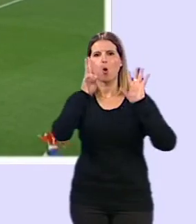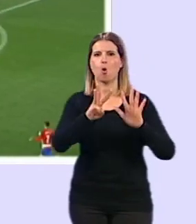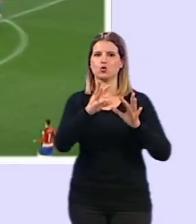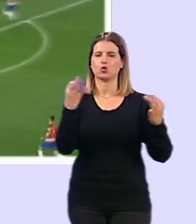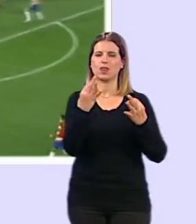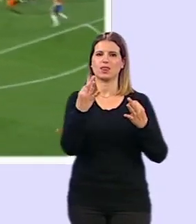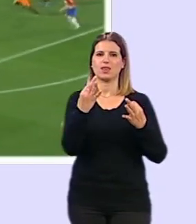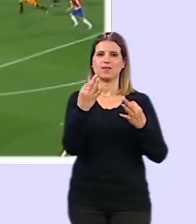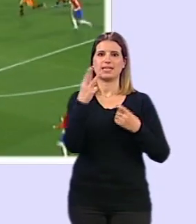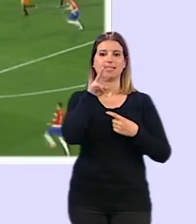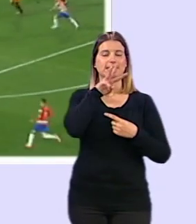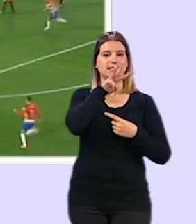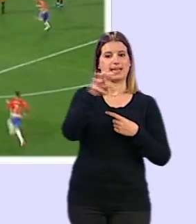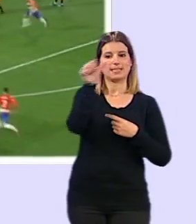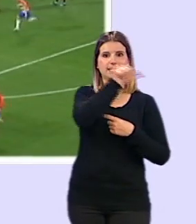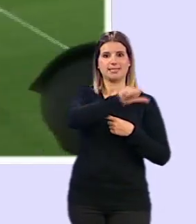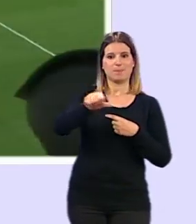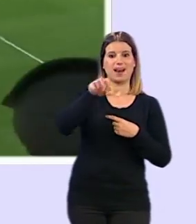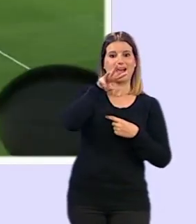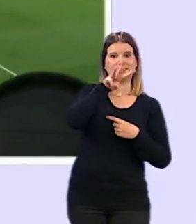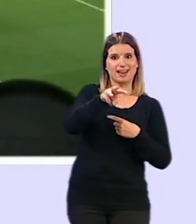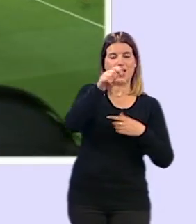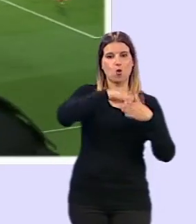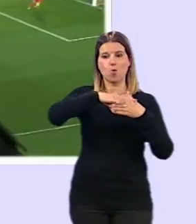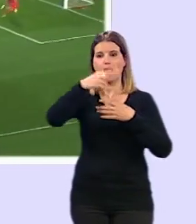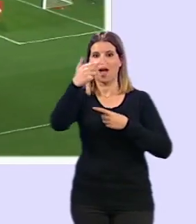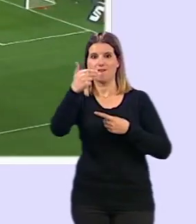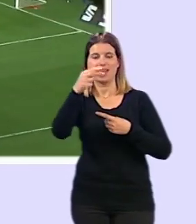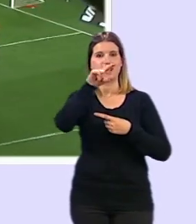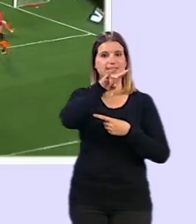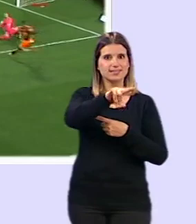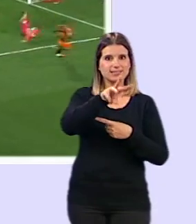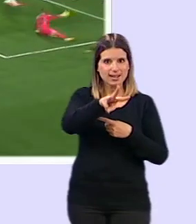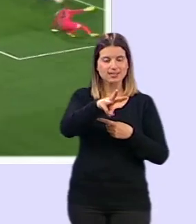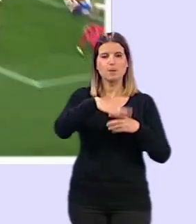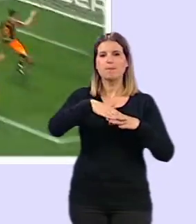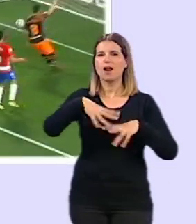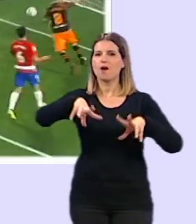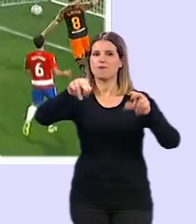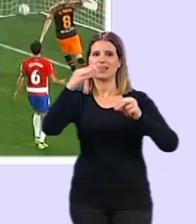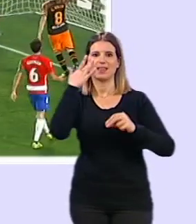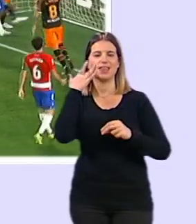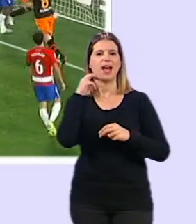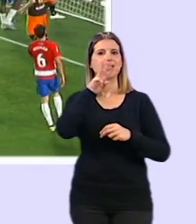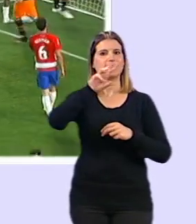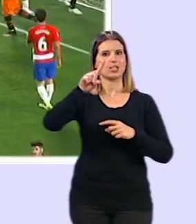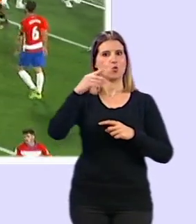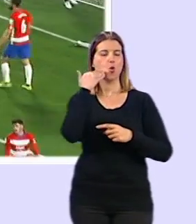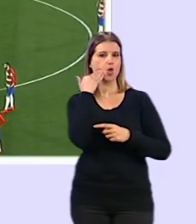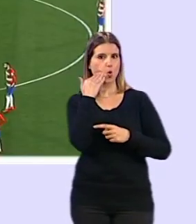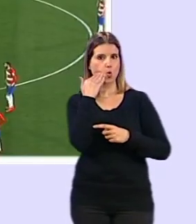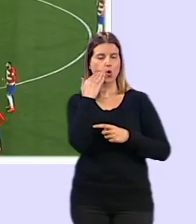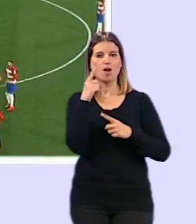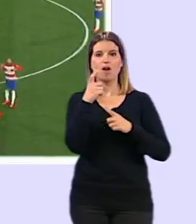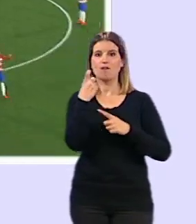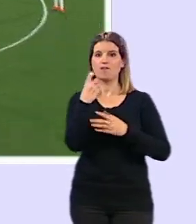jugarse tres en tres semanas para finalizar definitivamente la competición en el del 31 de julio lo que resta de Champions